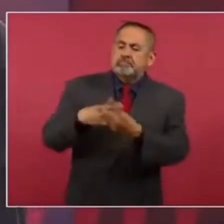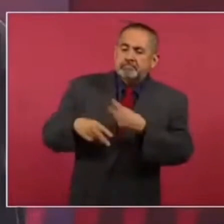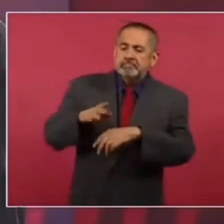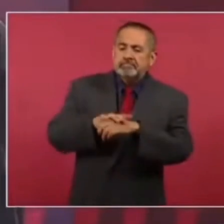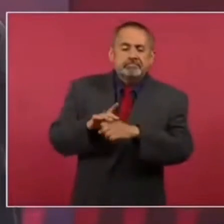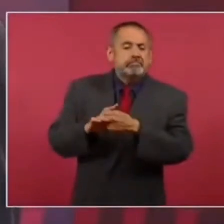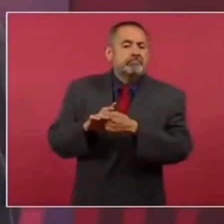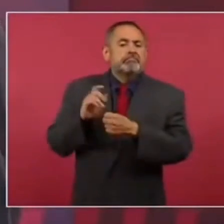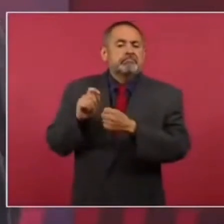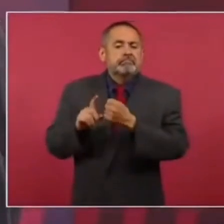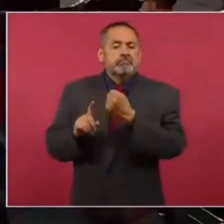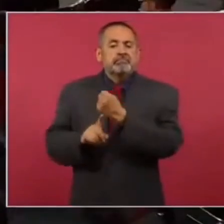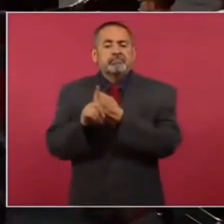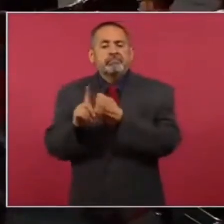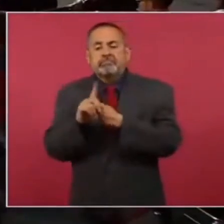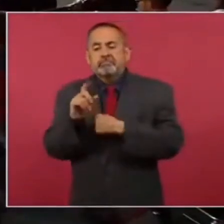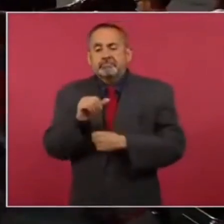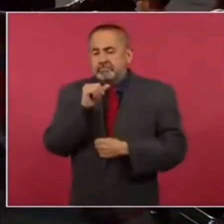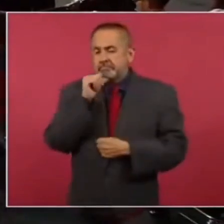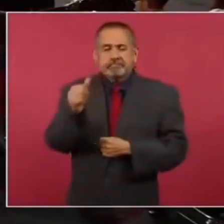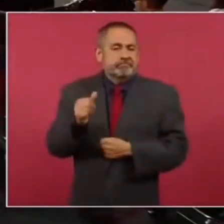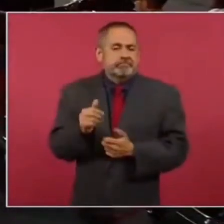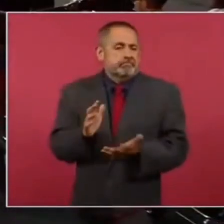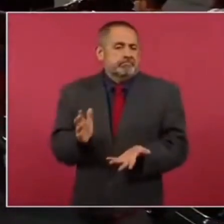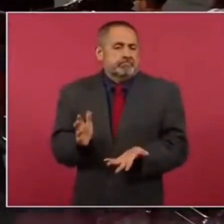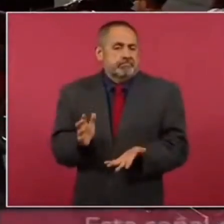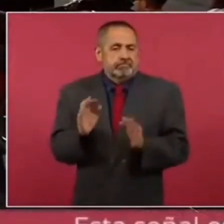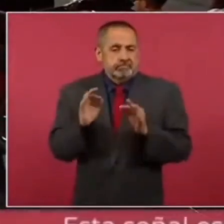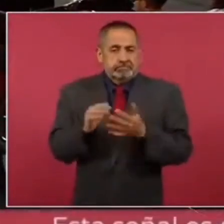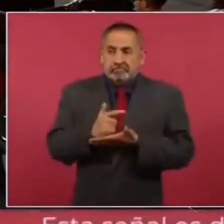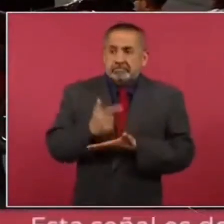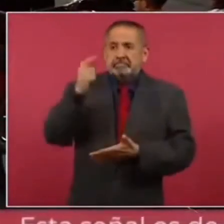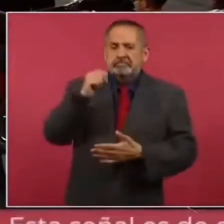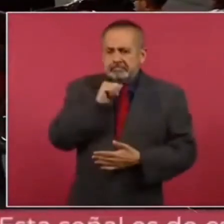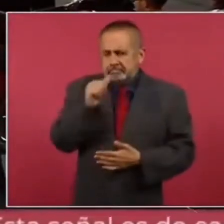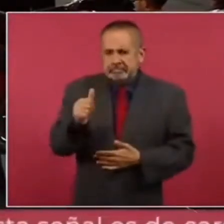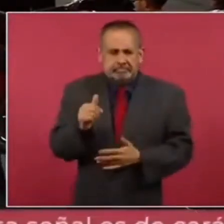problemas graves.